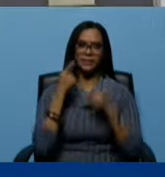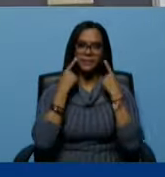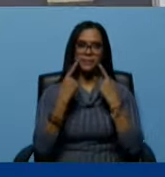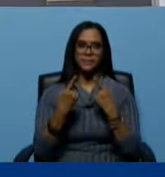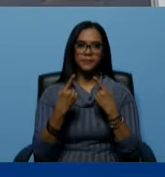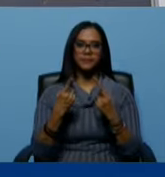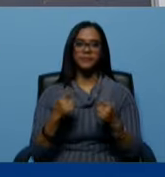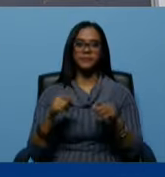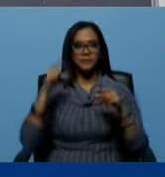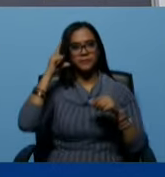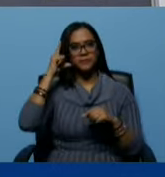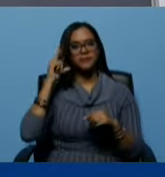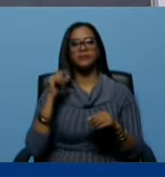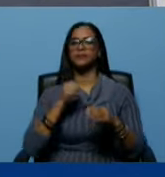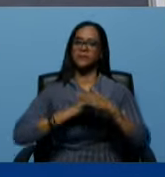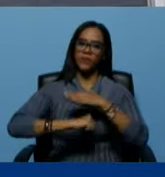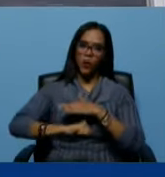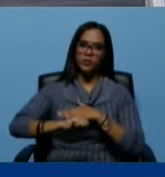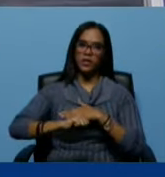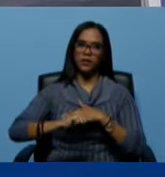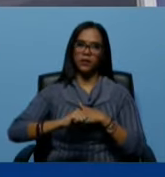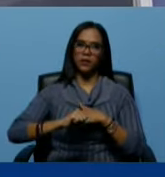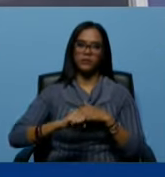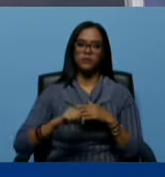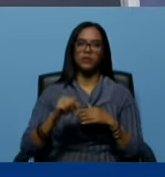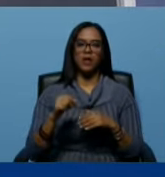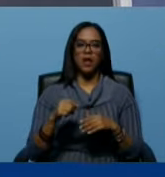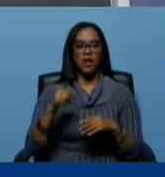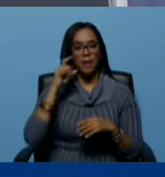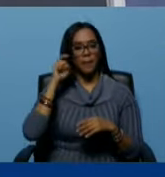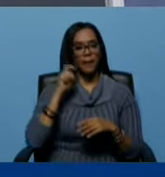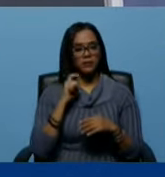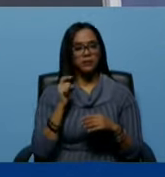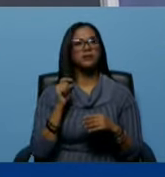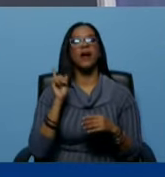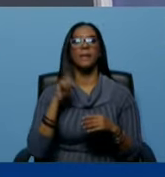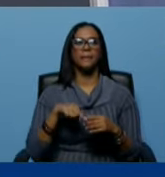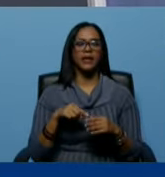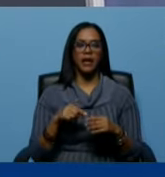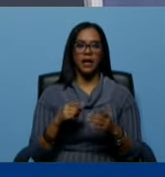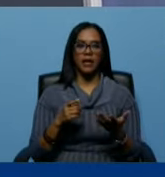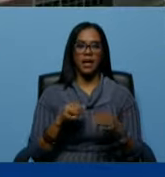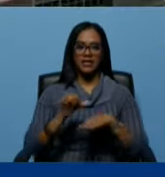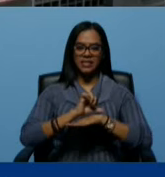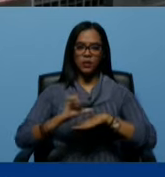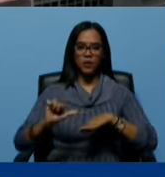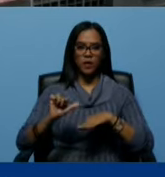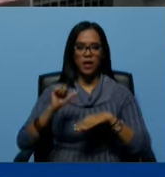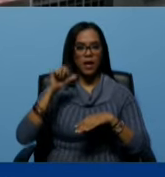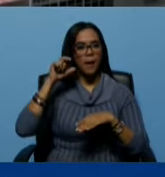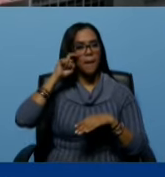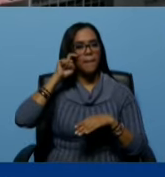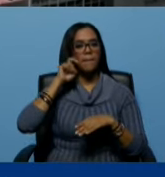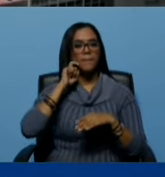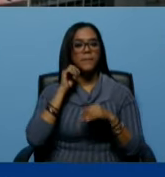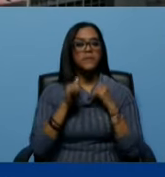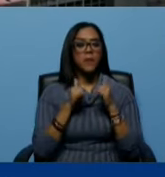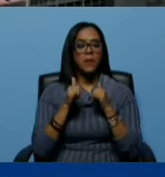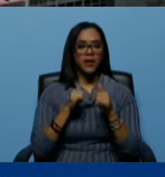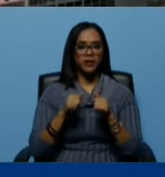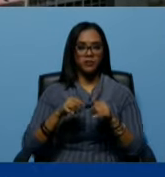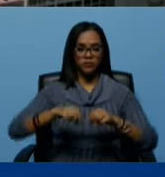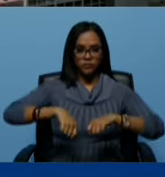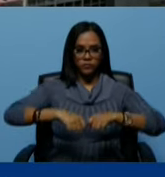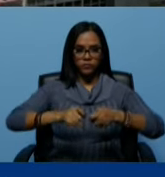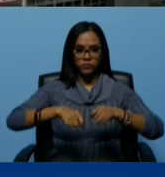ginecológico, obstétrico, también somos pioneros en la cirugía fetal en Venezuela, dando respuestas a todas